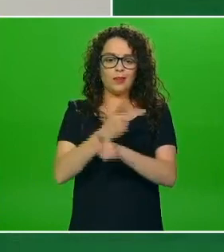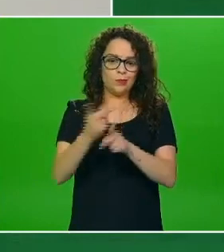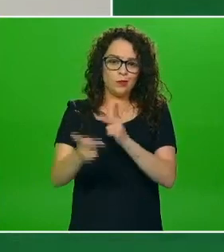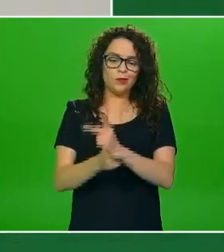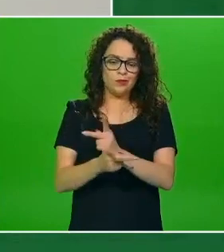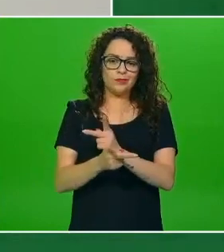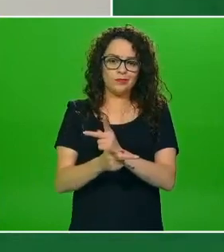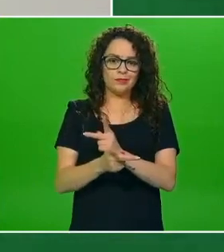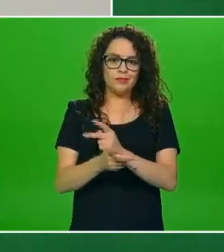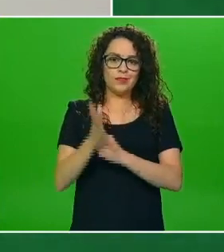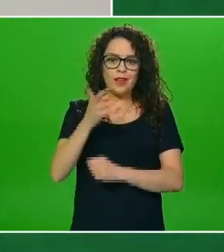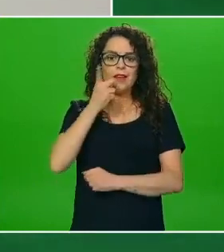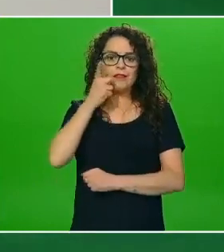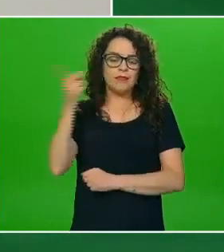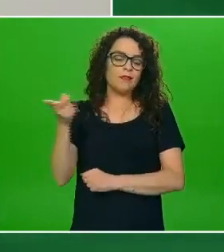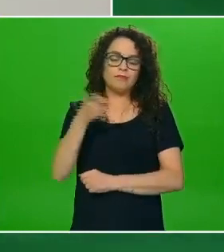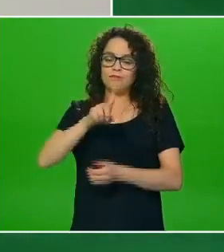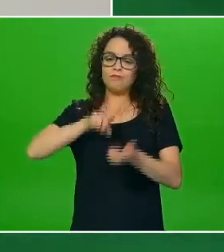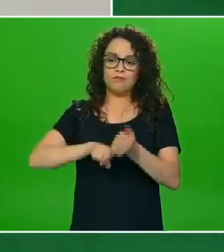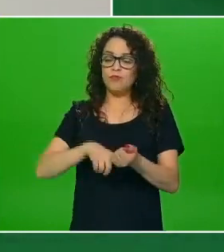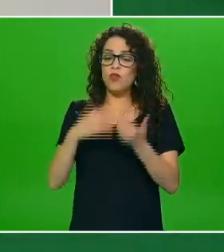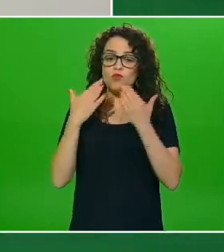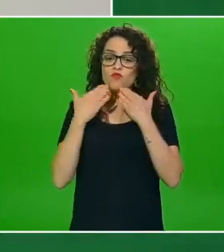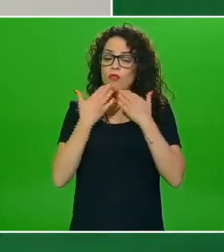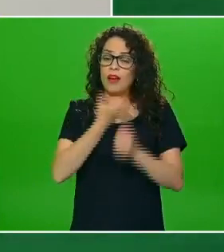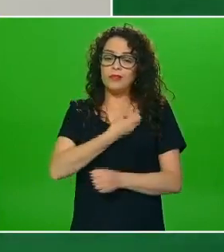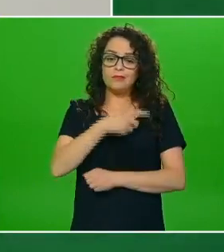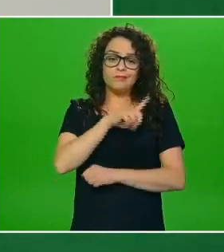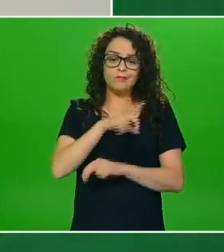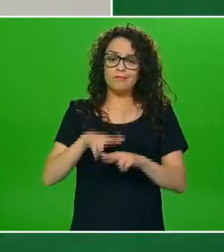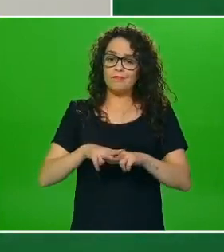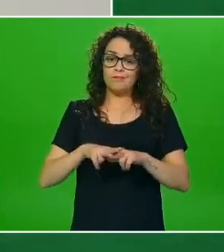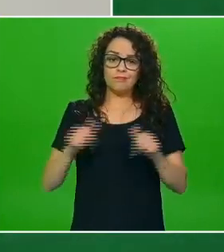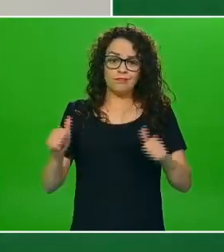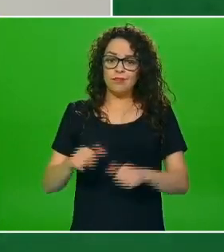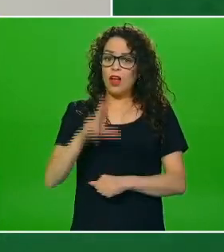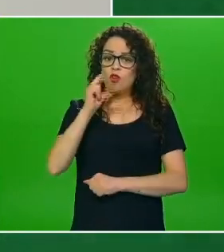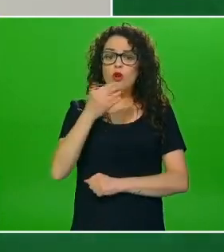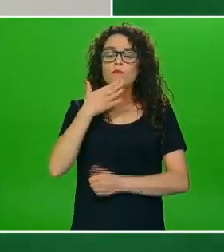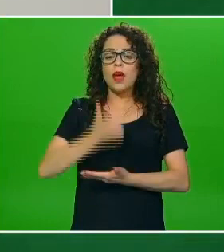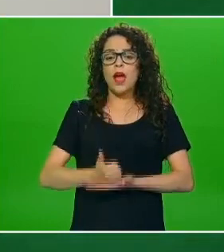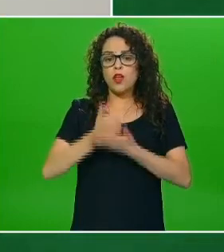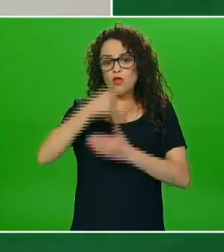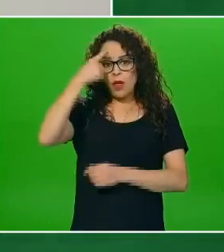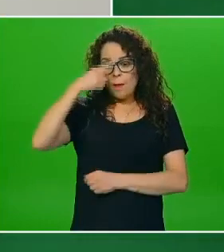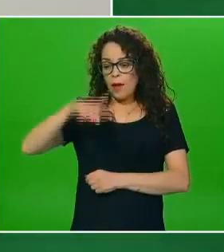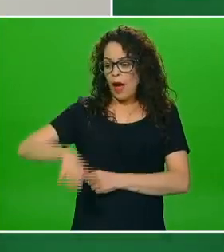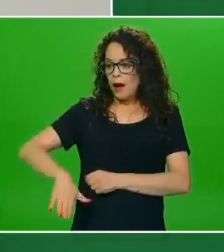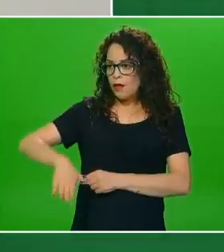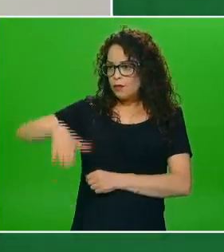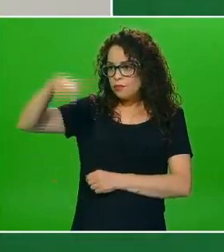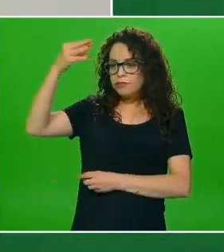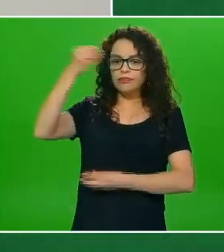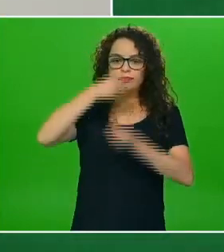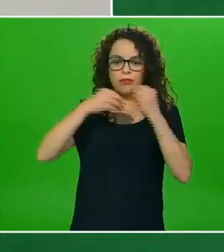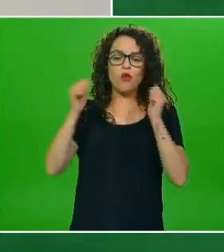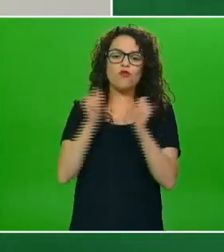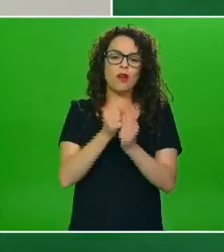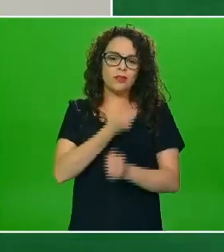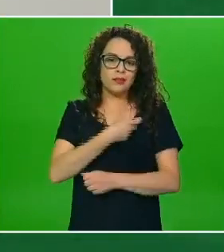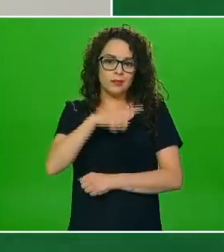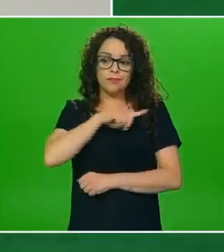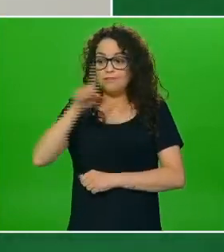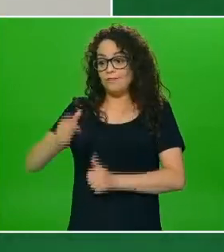mencionado obviamente no son saludables o no son lo mejor para su nutrición y su crecimiento y estuvieron en casa